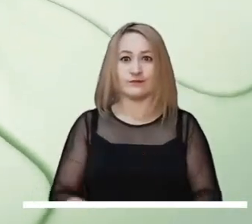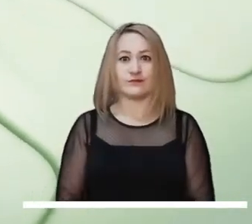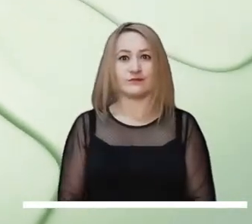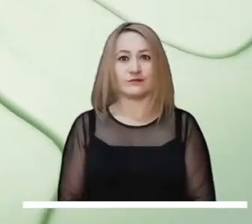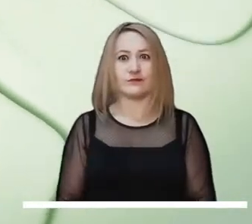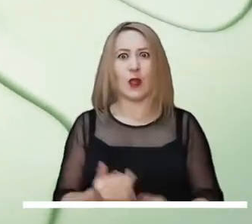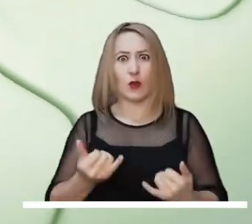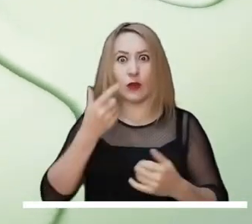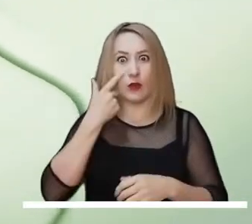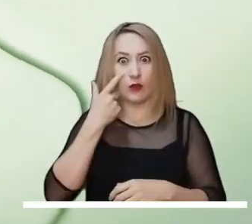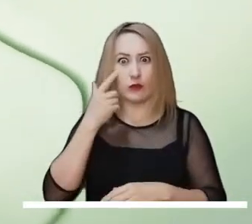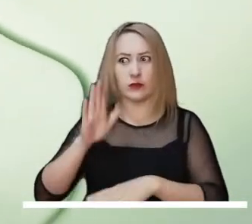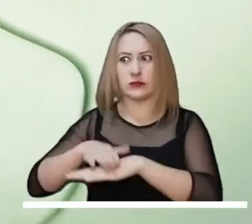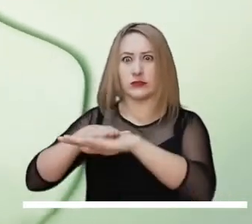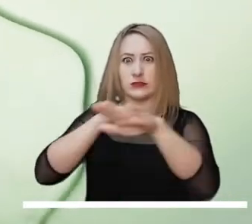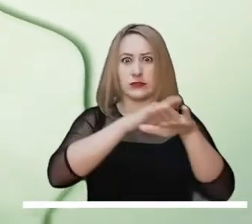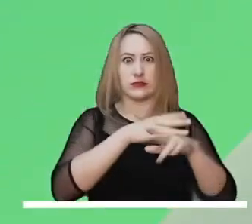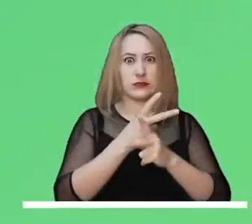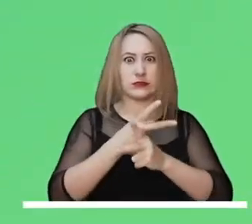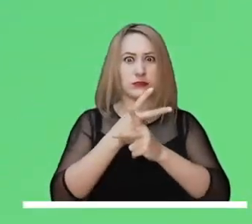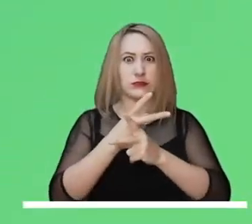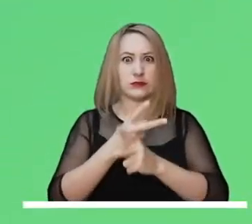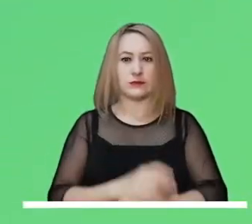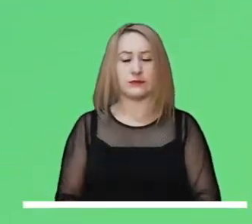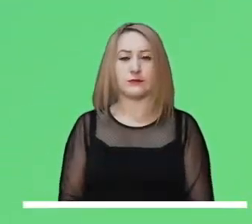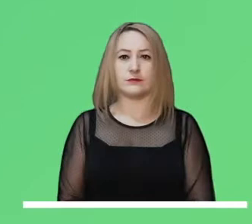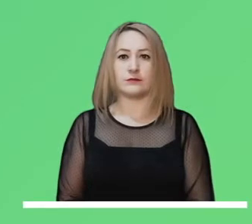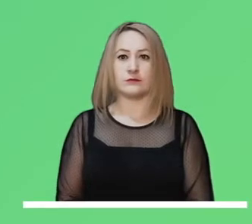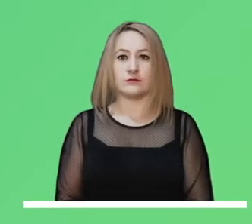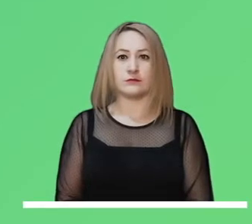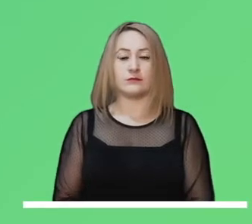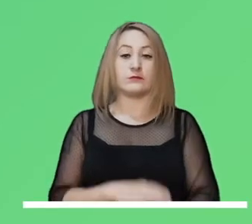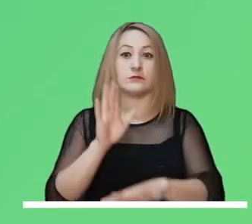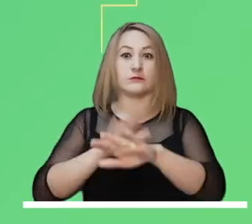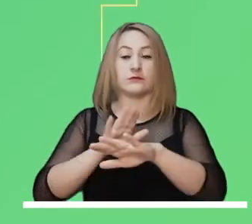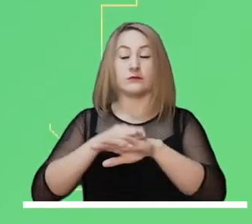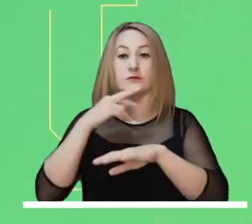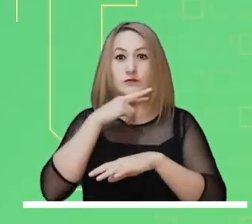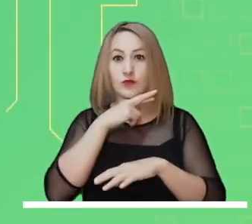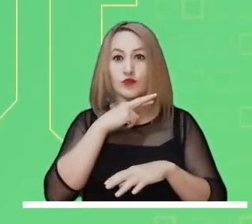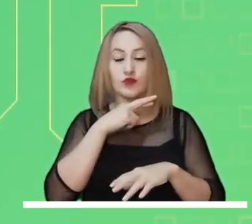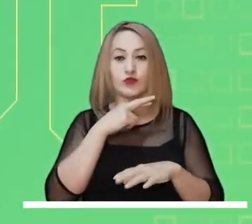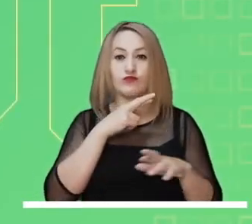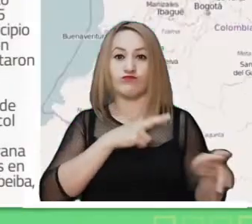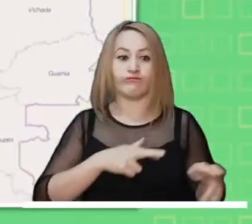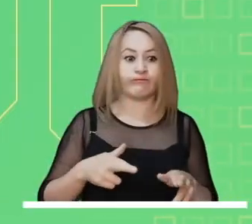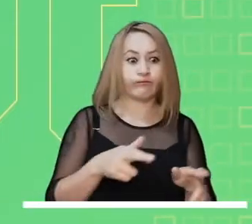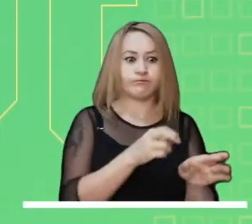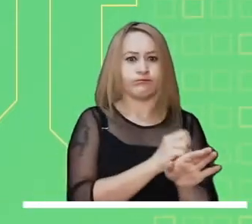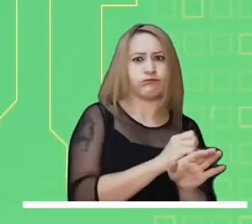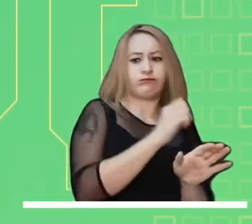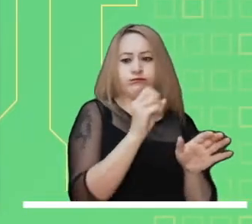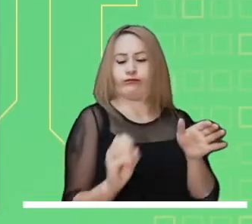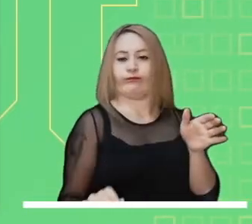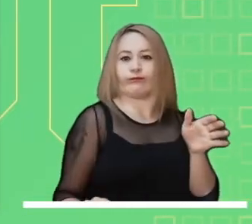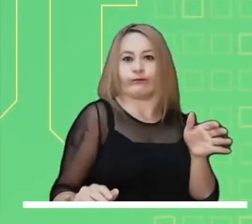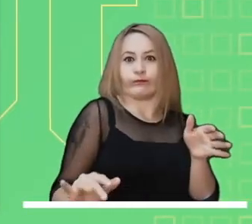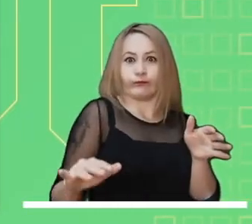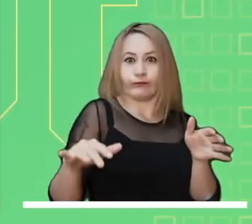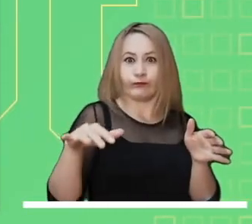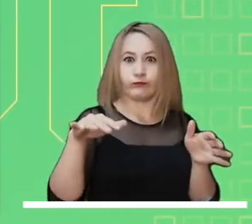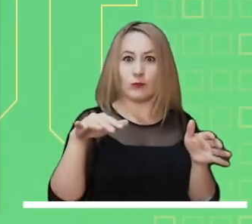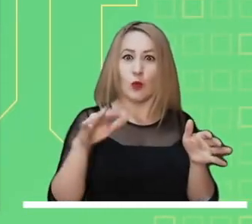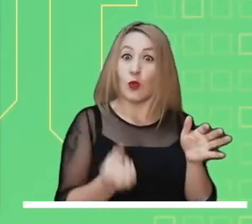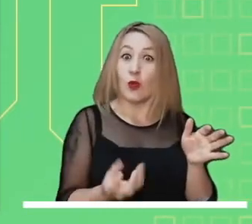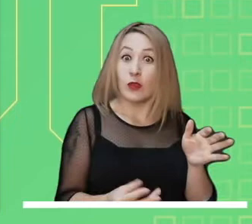lloviznas, en el oriente y norte de la ciudad. Veamos ahora las alertas que se encuentran activas. Alerta roja